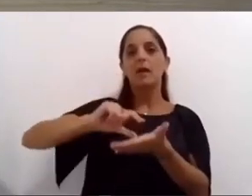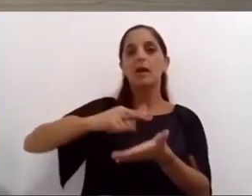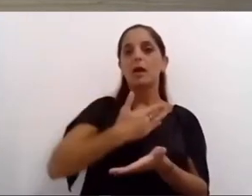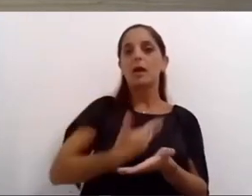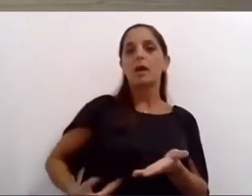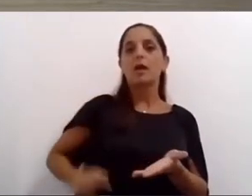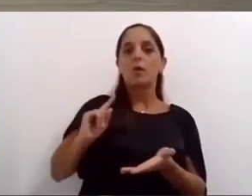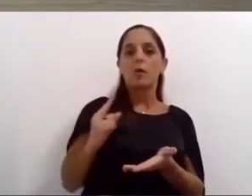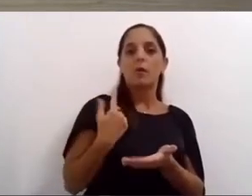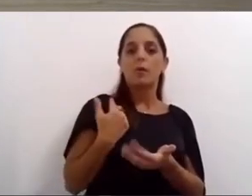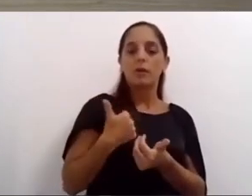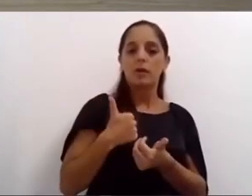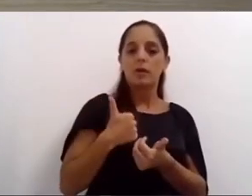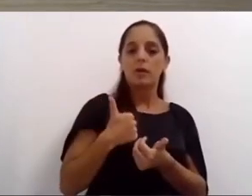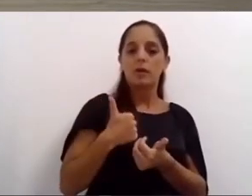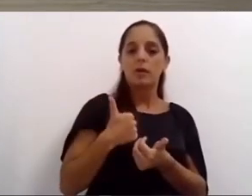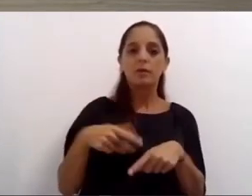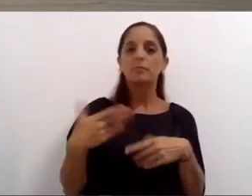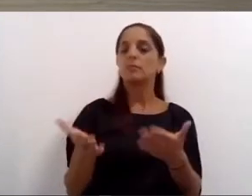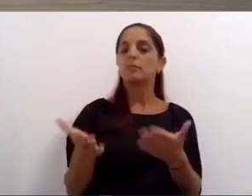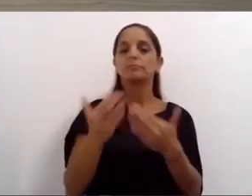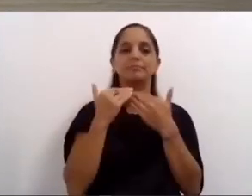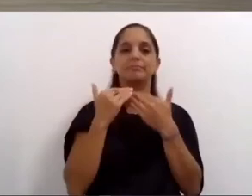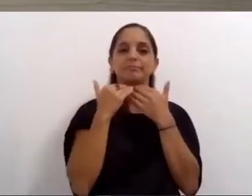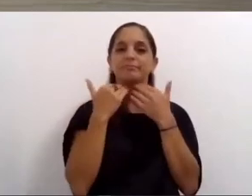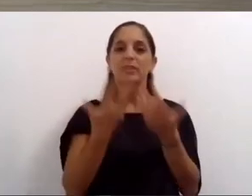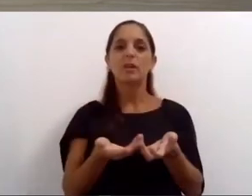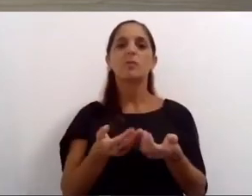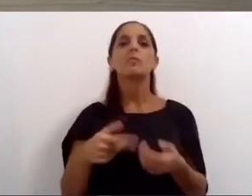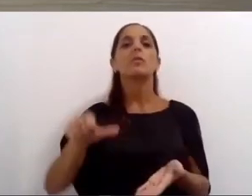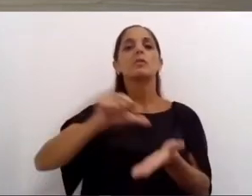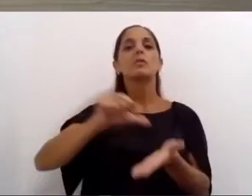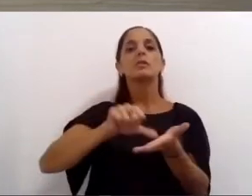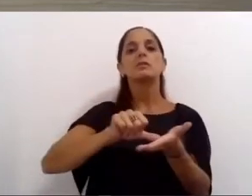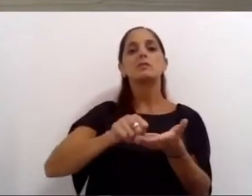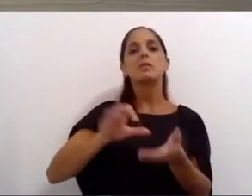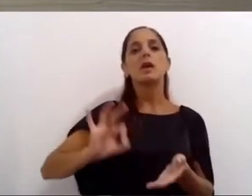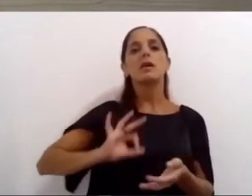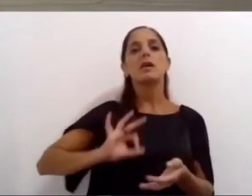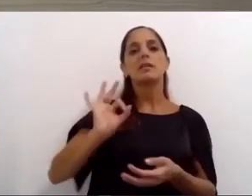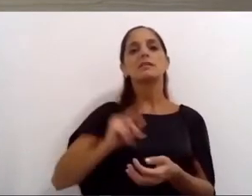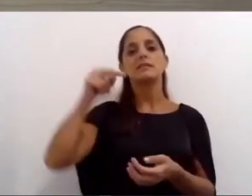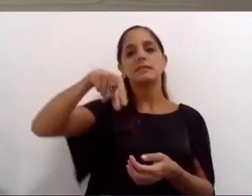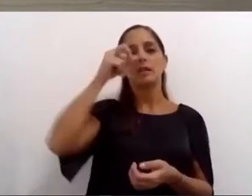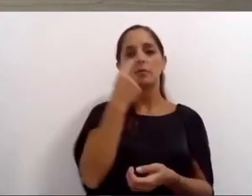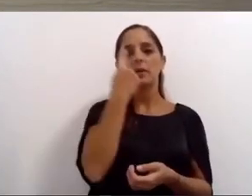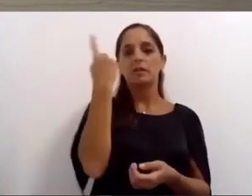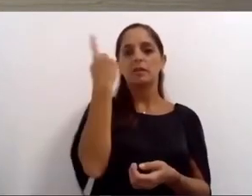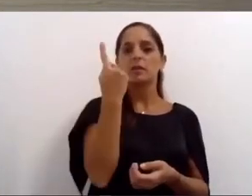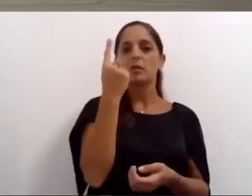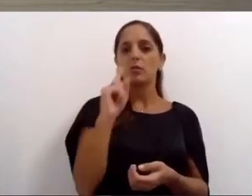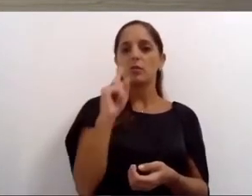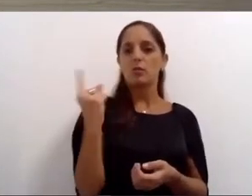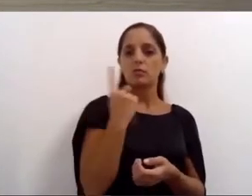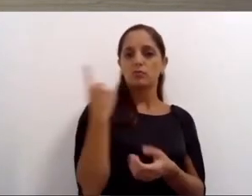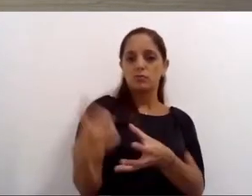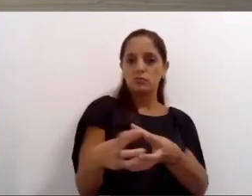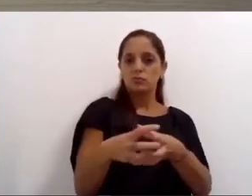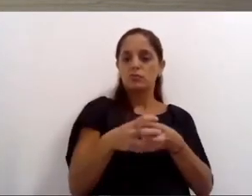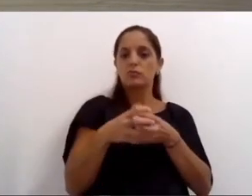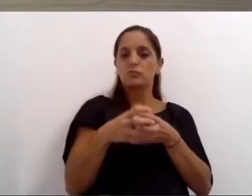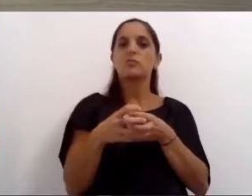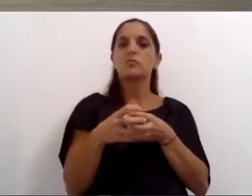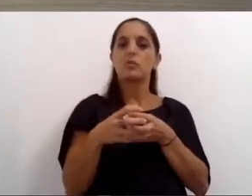nuevamente en discusión los municipios del siglo 21 no pueden ni deben seguirse gestionando con las